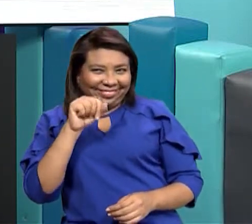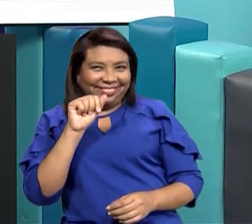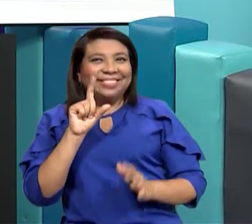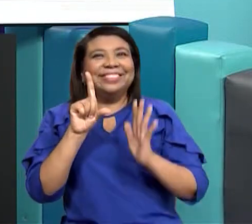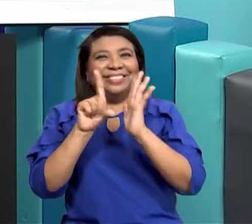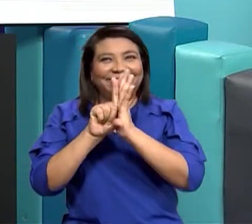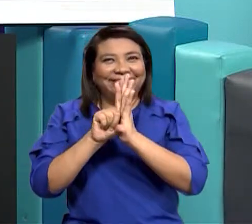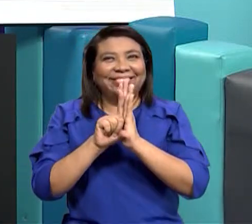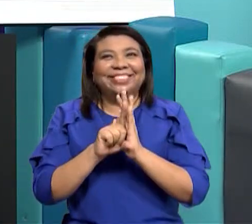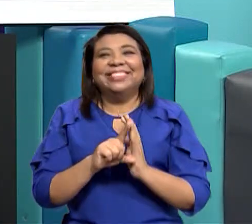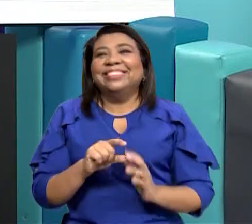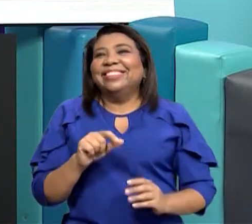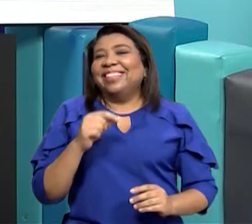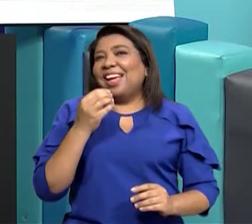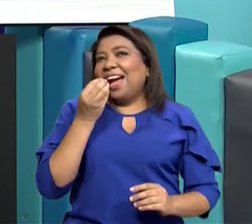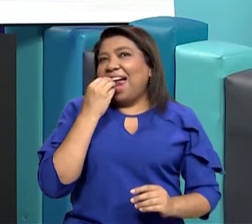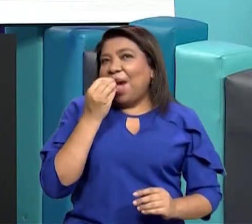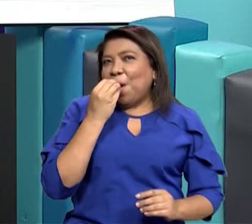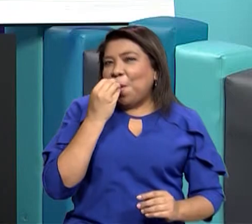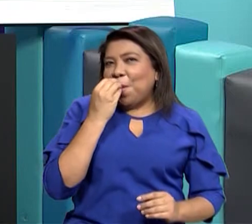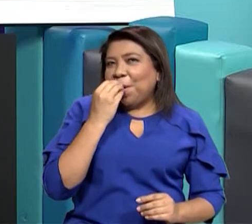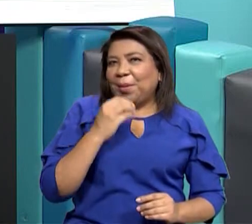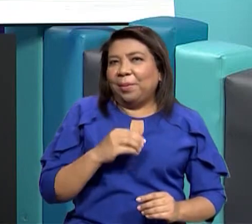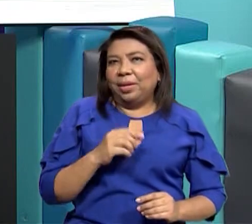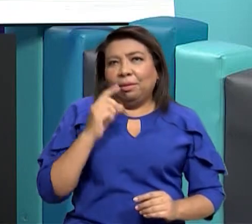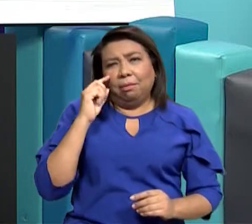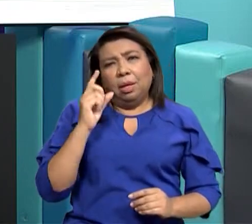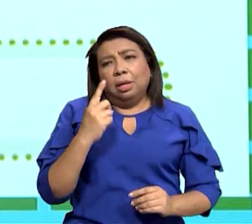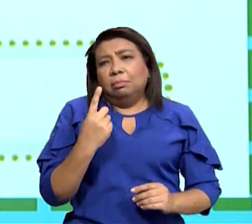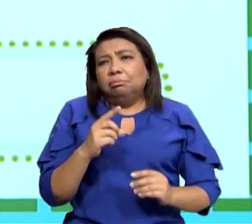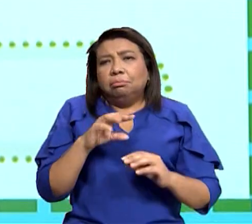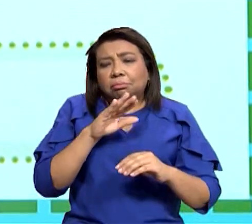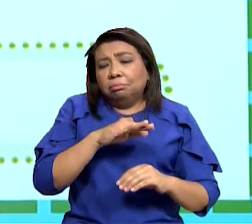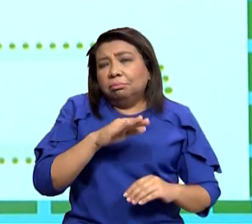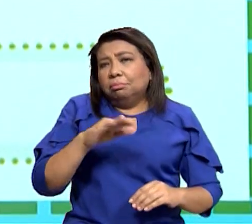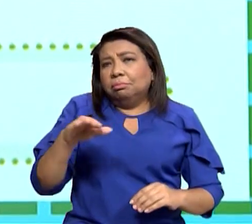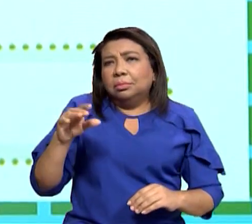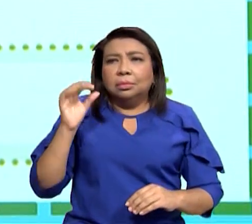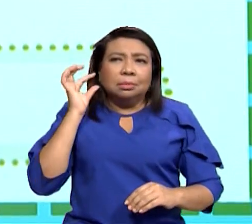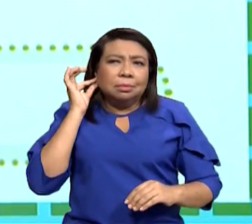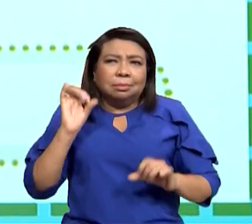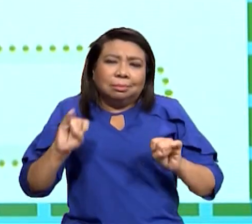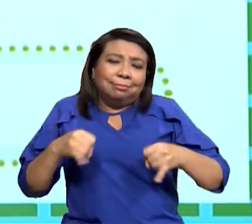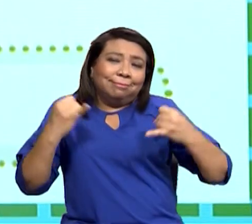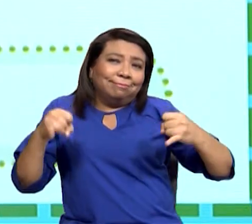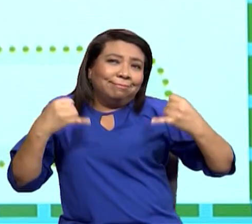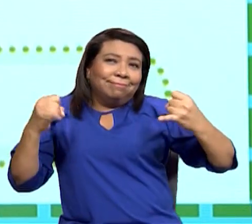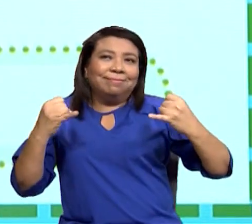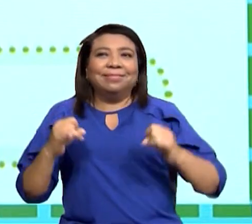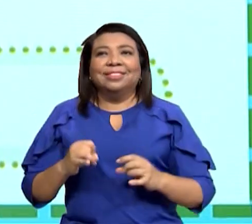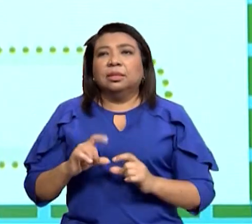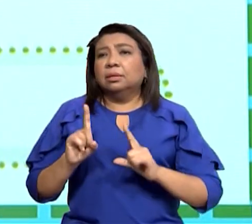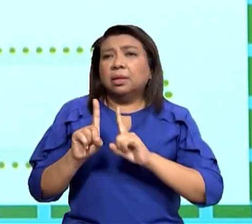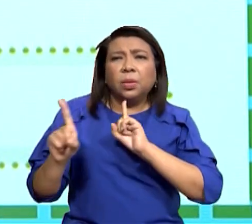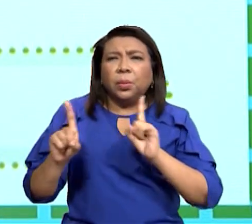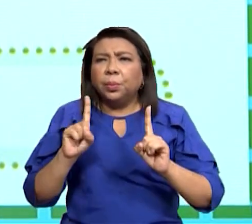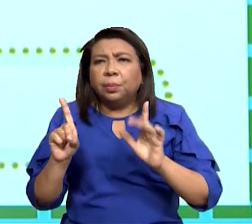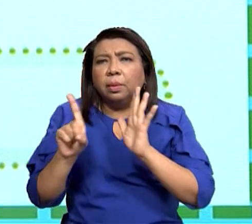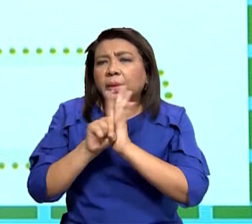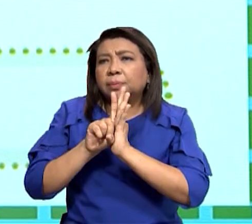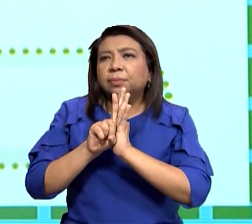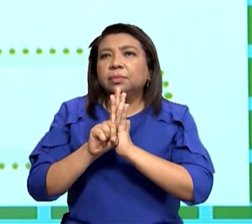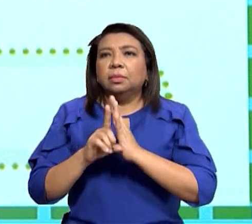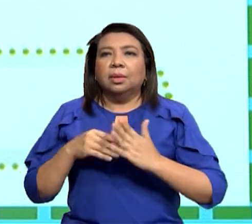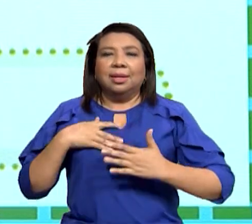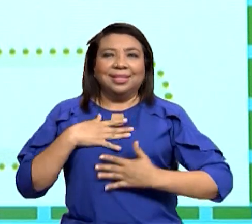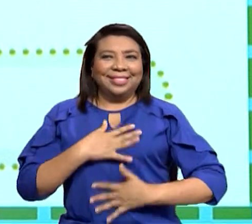aquí uno muy importante hay una mascota estamos jugando estamos como se llama eso tenemos derecho a